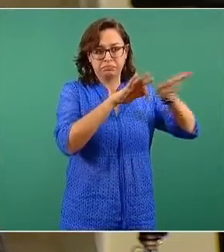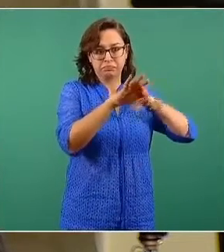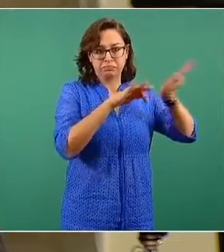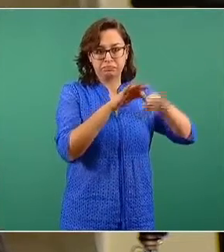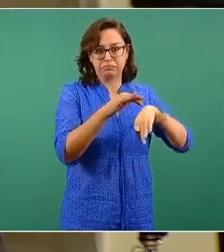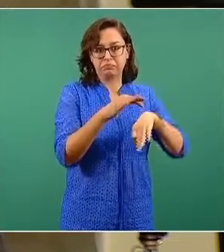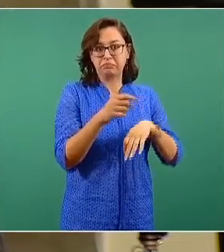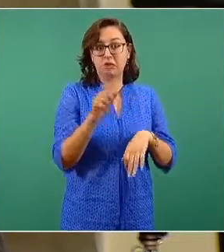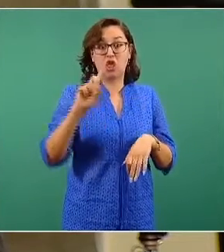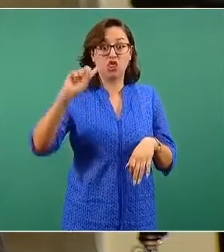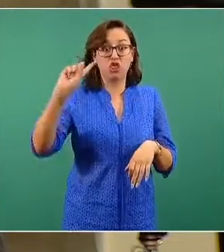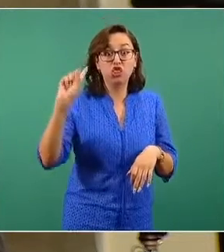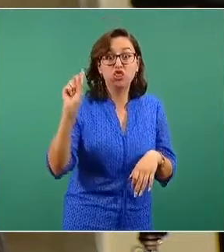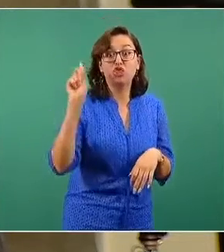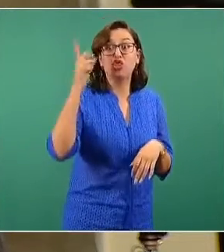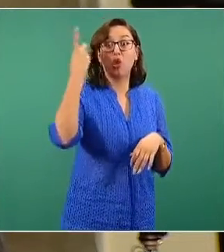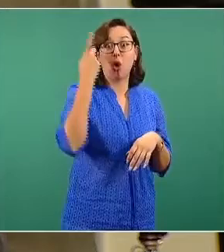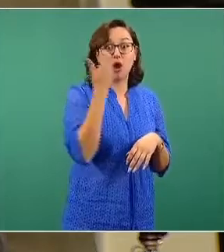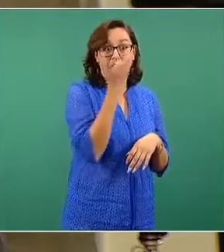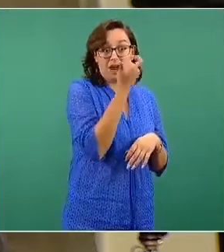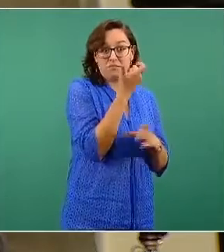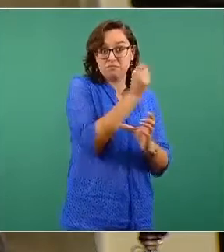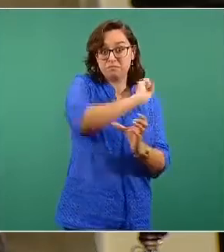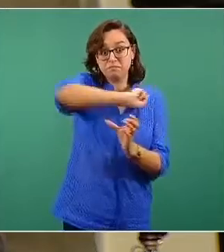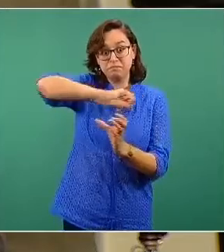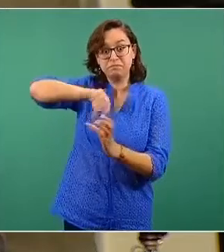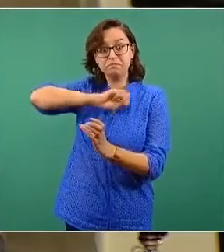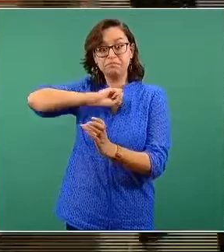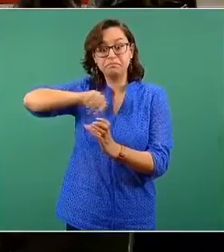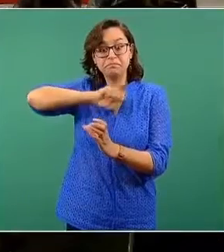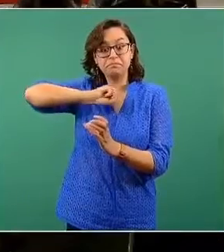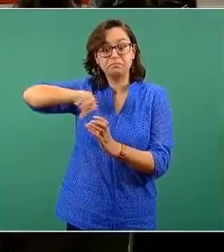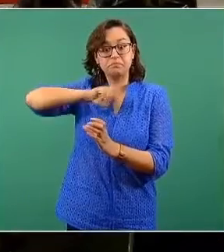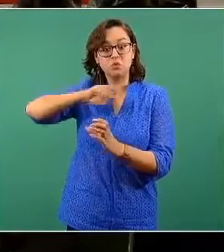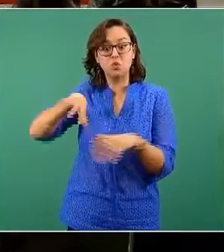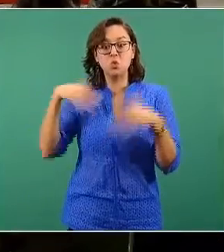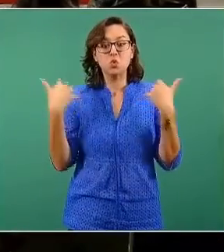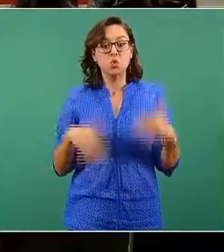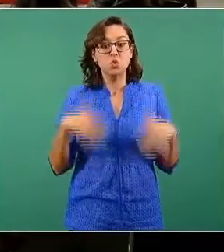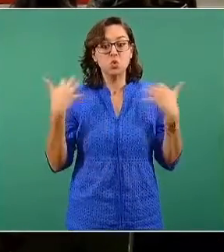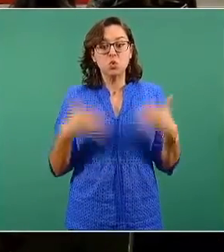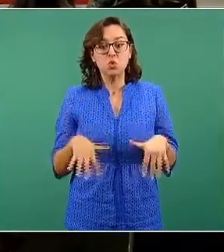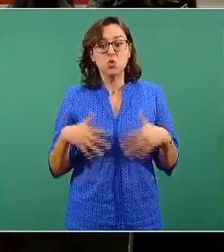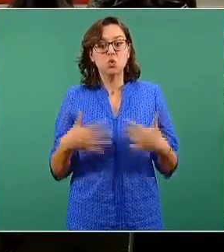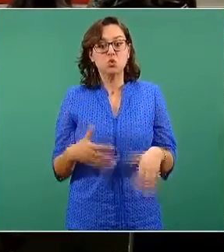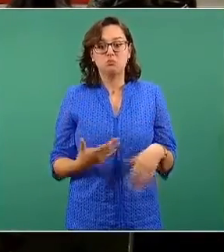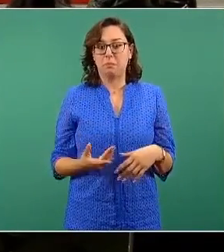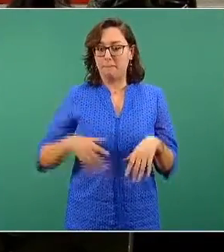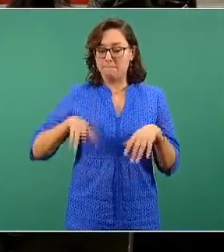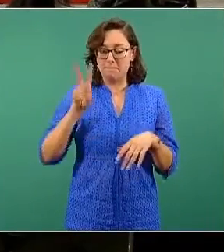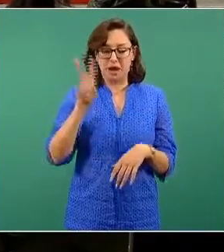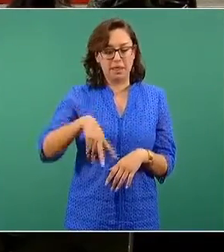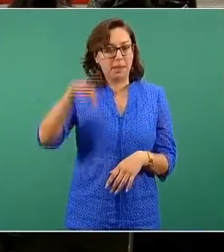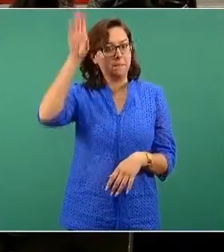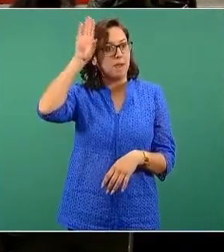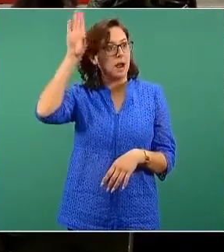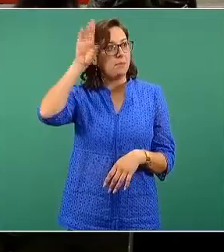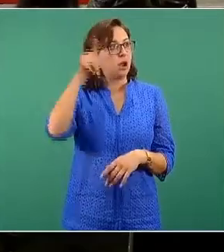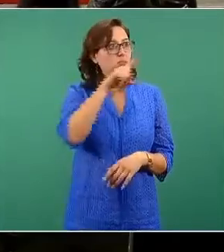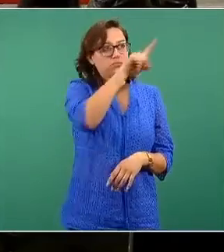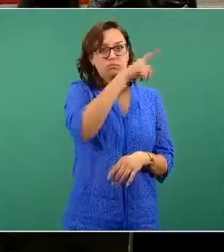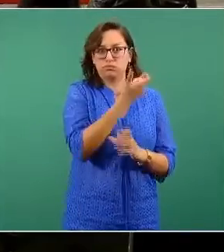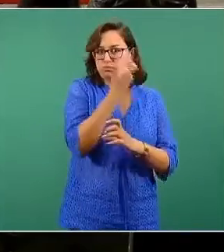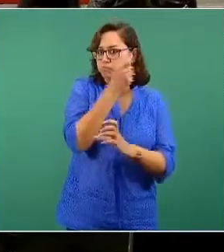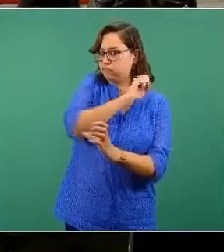mil 600 millones de dólares en remesas, una cifra récord en la historia de los migrantes en México.